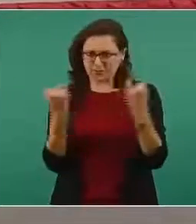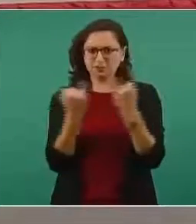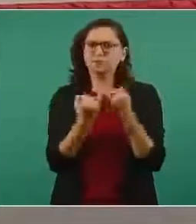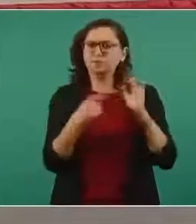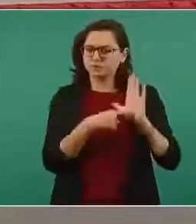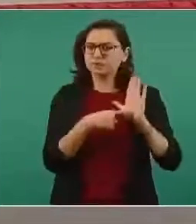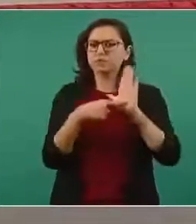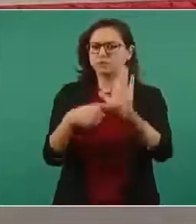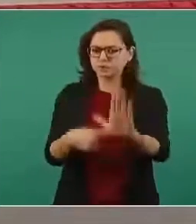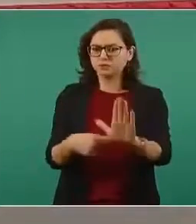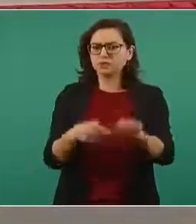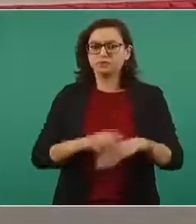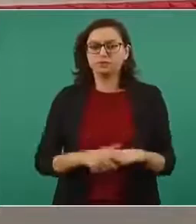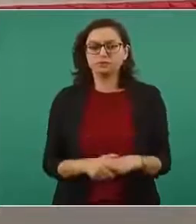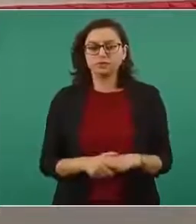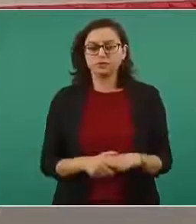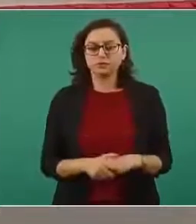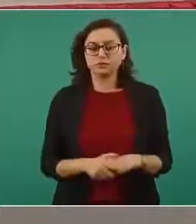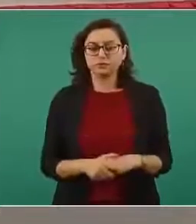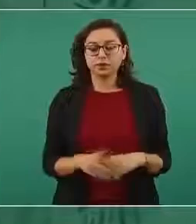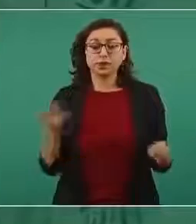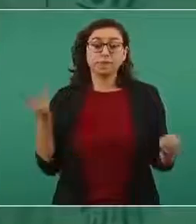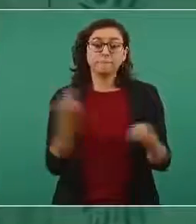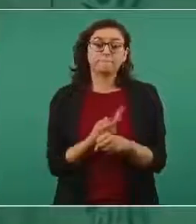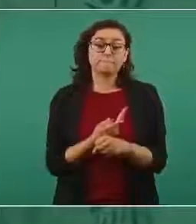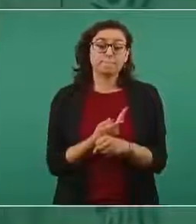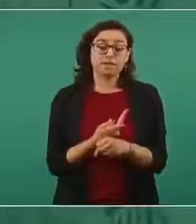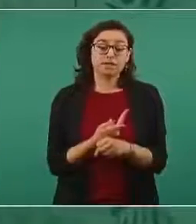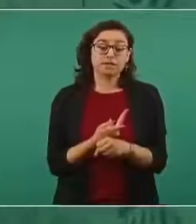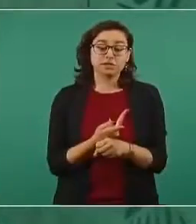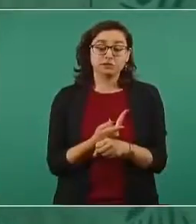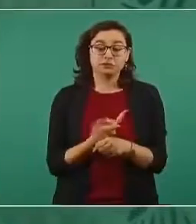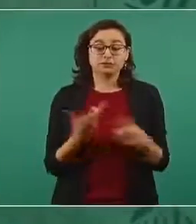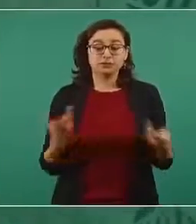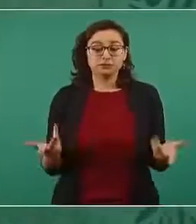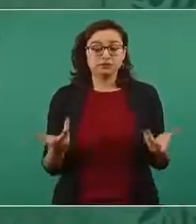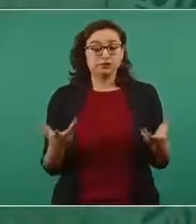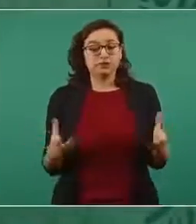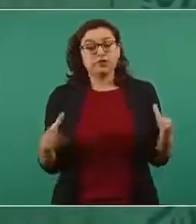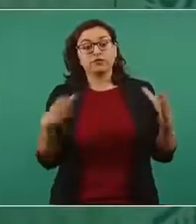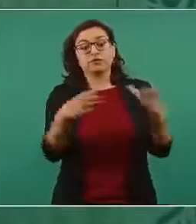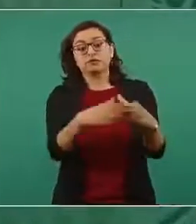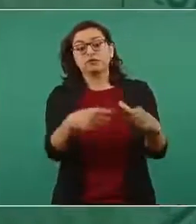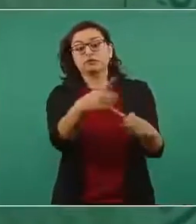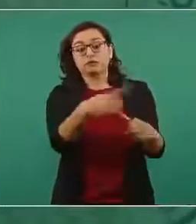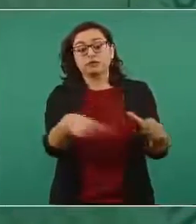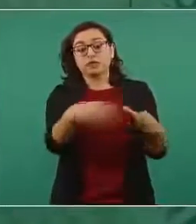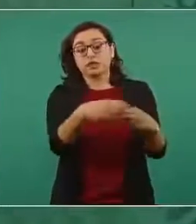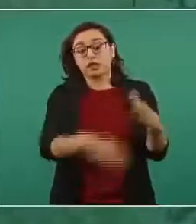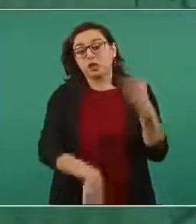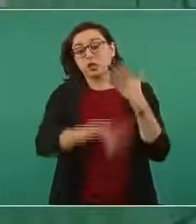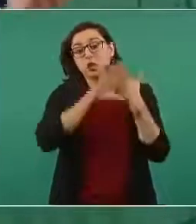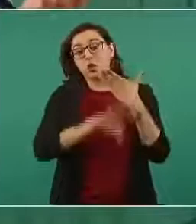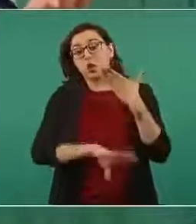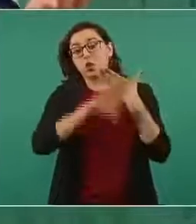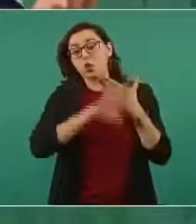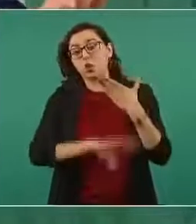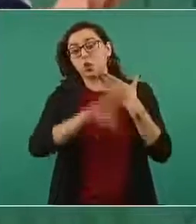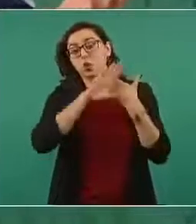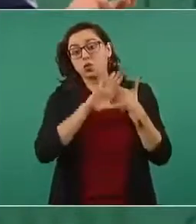los adversarios nuestros pueden